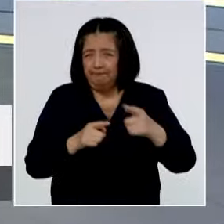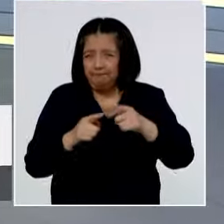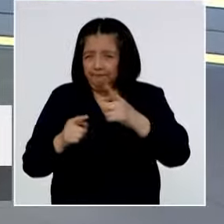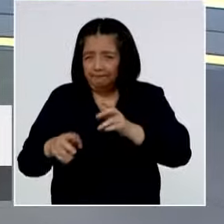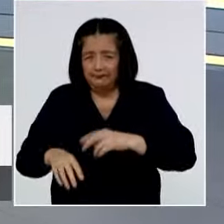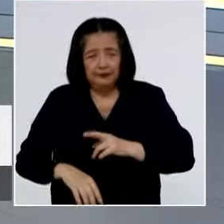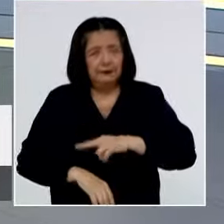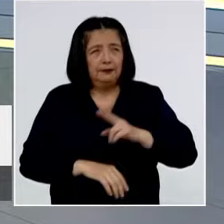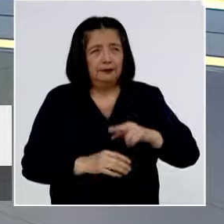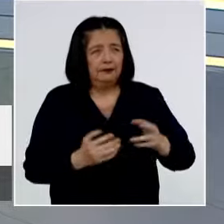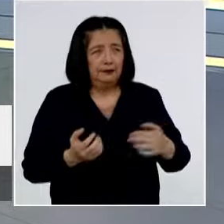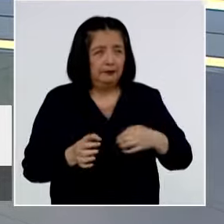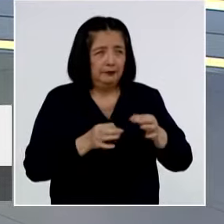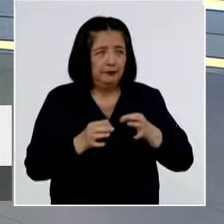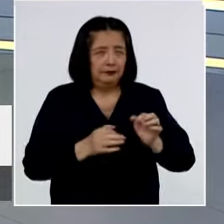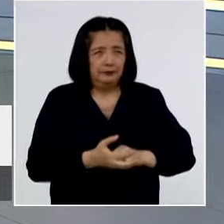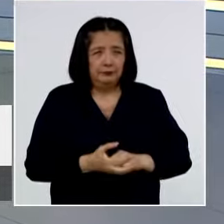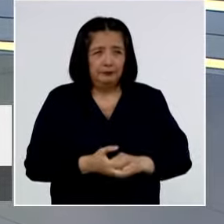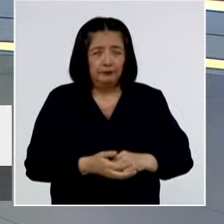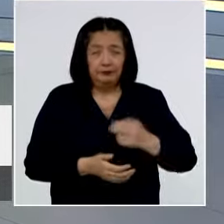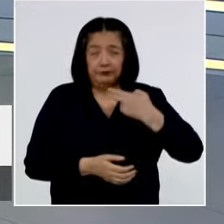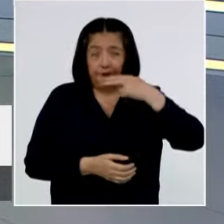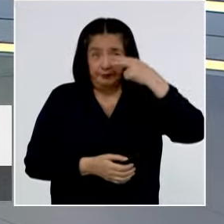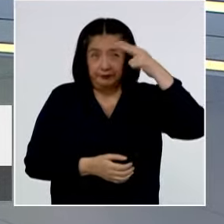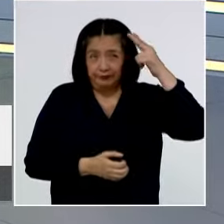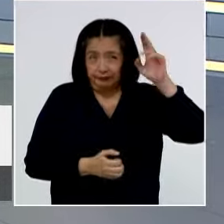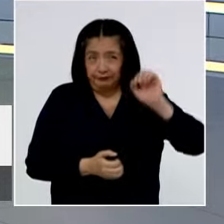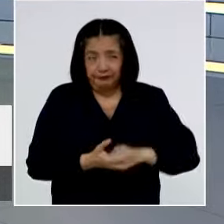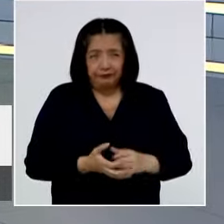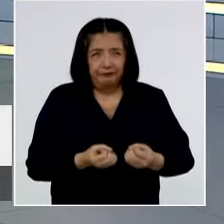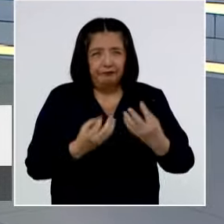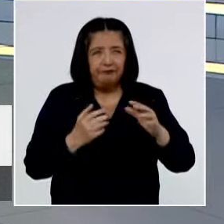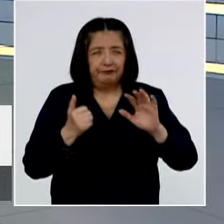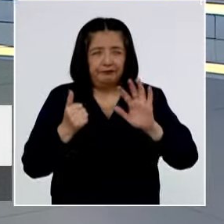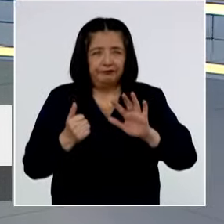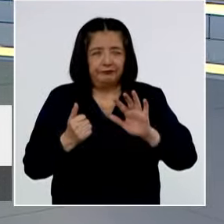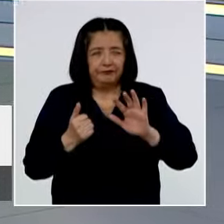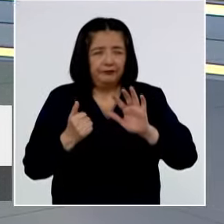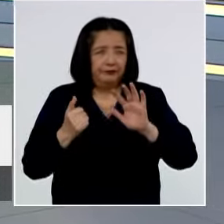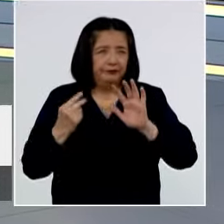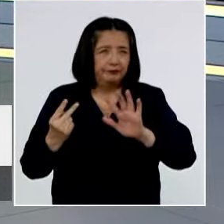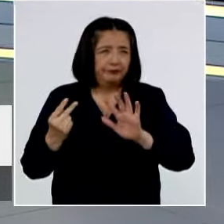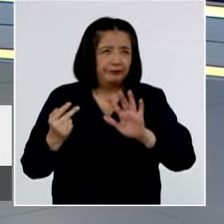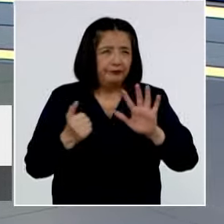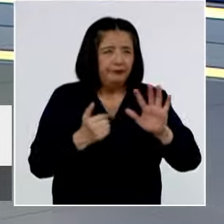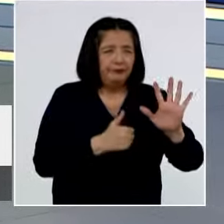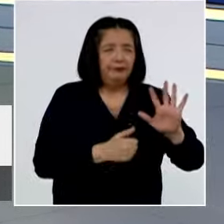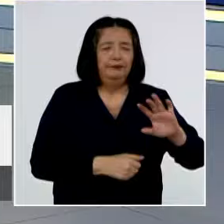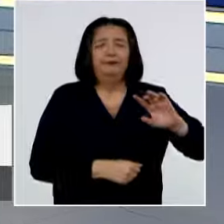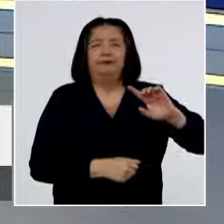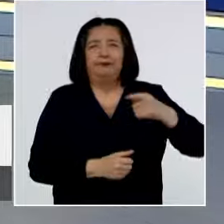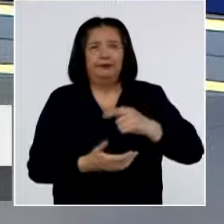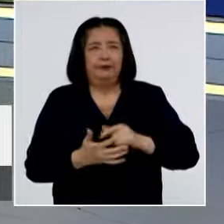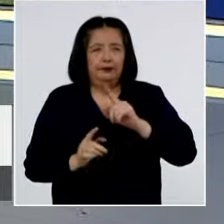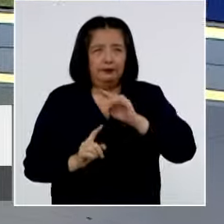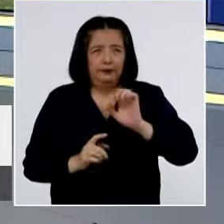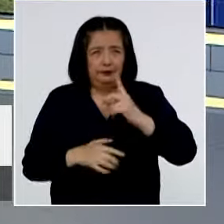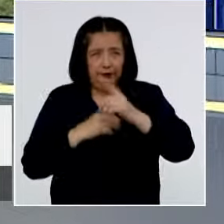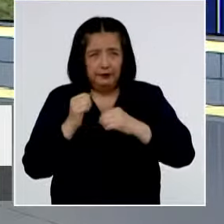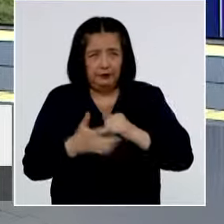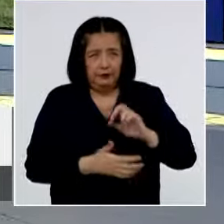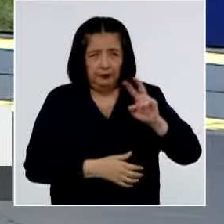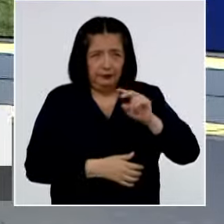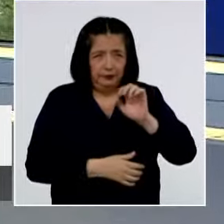regiones, teníamos que mencionar primero a Huanco, que produce 765 mil toneladas por año. Esto en el 2023,